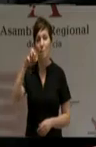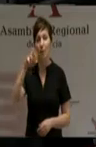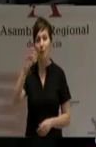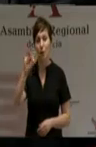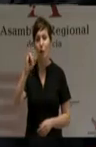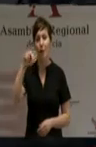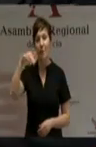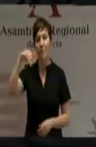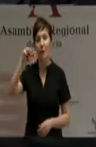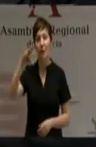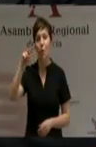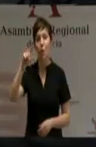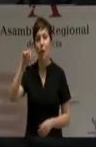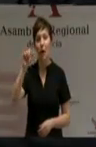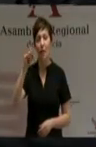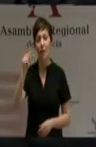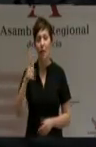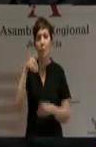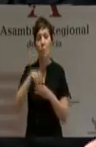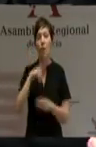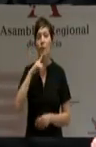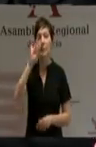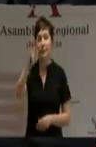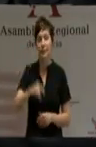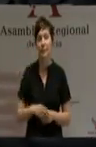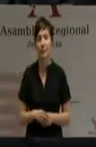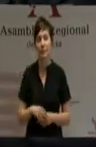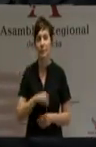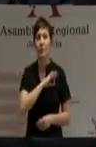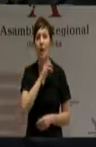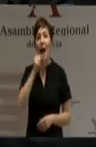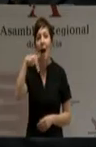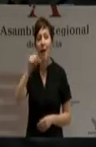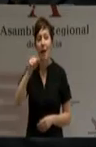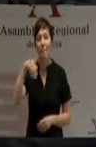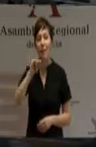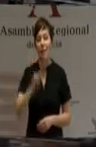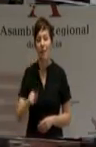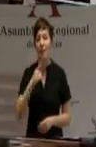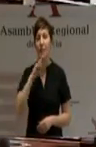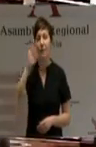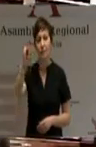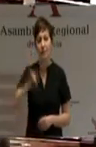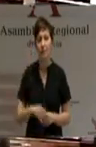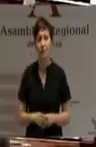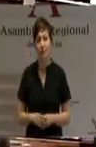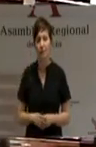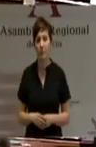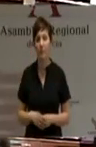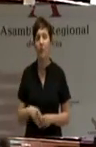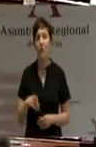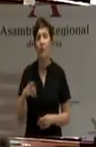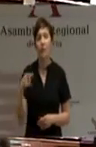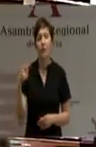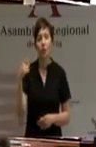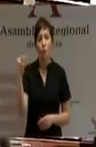Sí. Guijarro Martínez Zana. Sí. Guillamón Álvarez